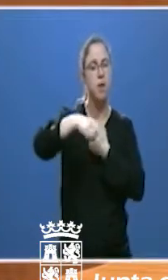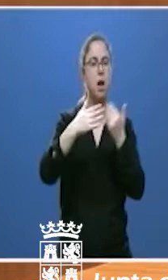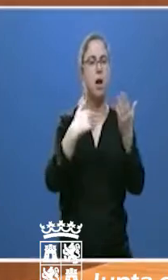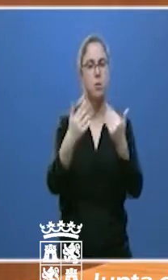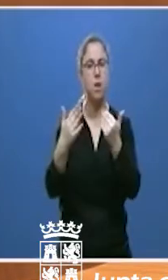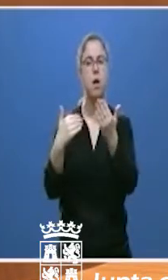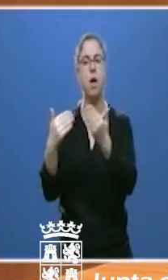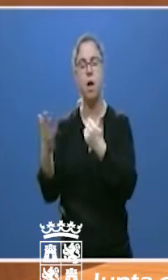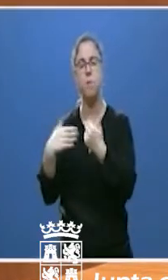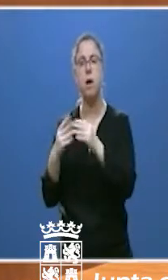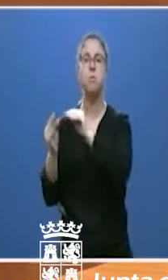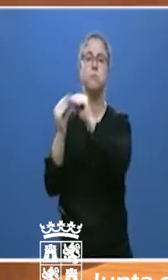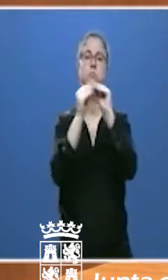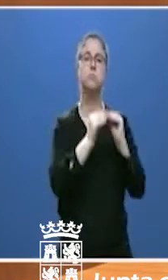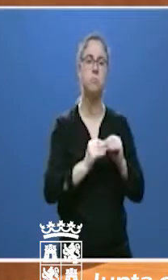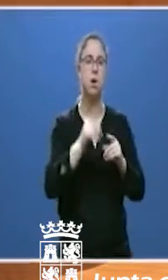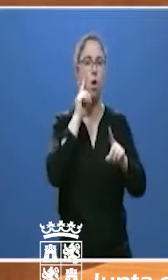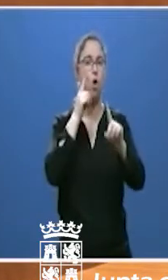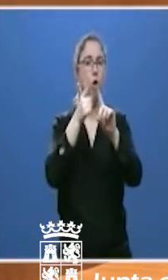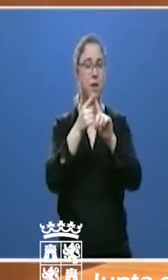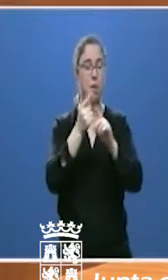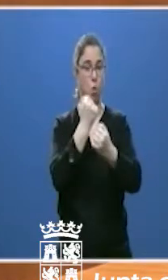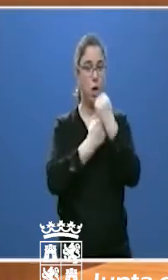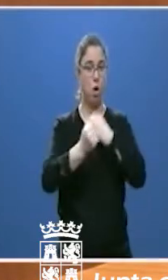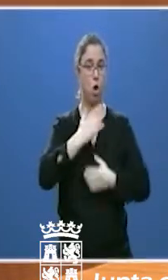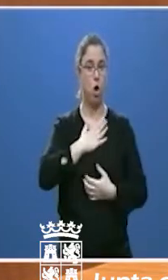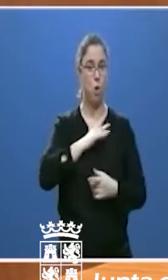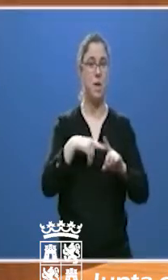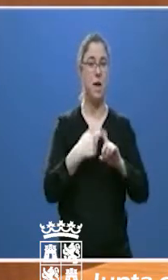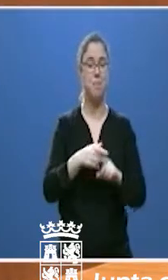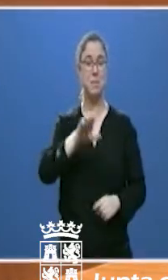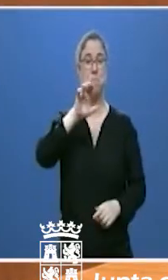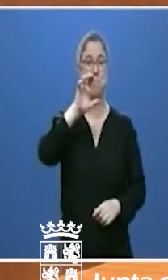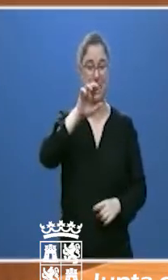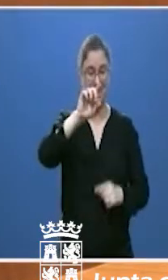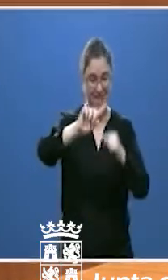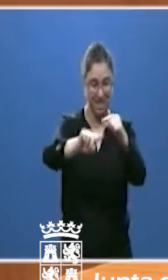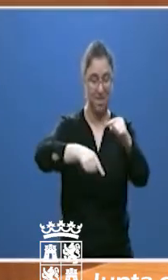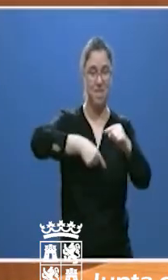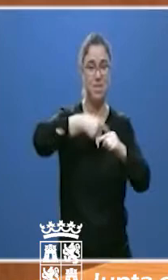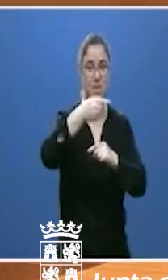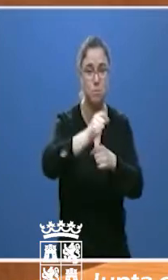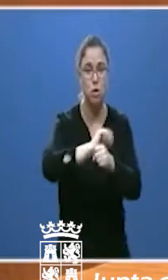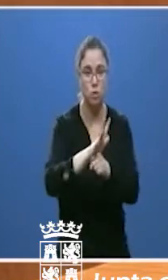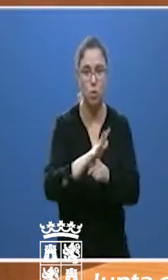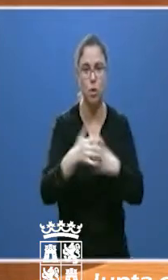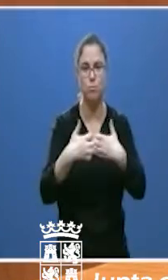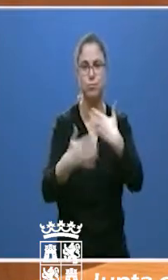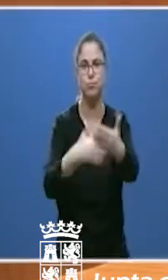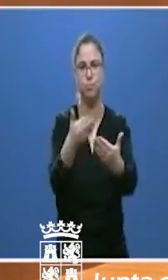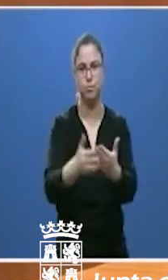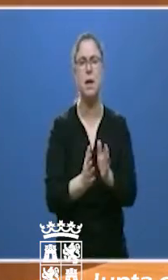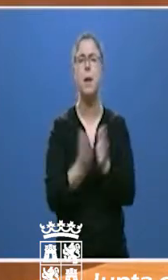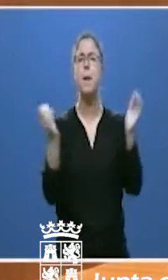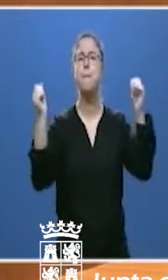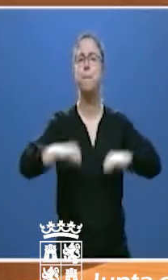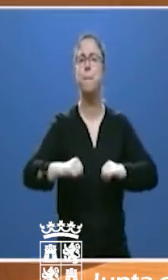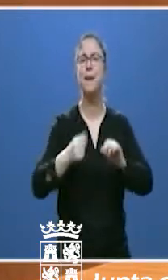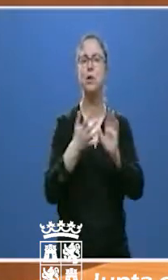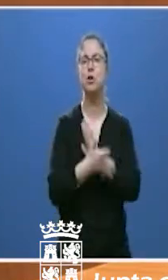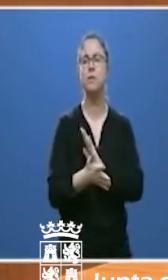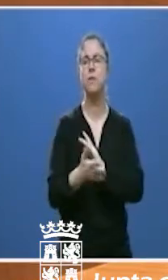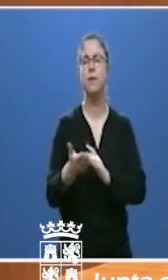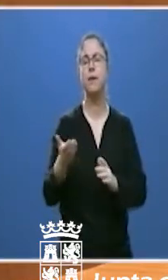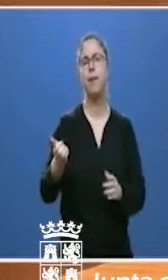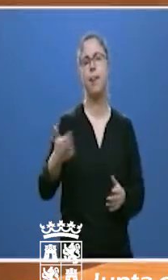poner a nuestra economía y a nuestro país a funcionar después de esta pandemia. El pacto nunca puede ser una excusa